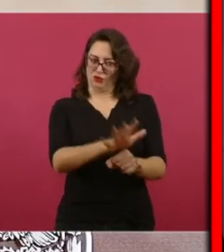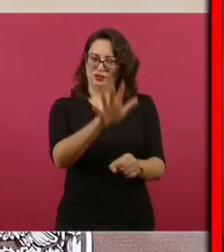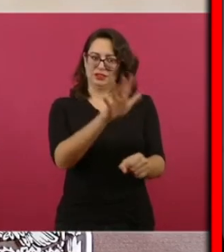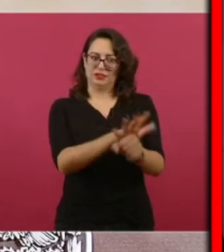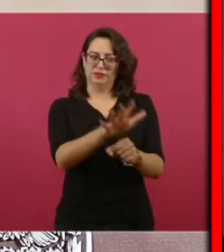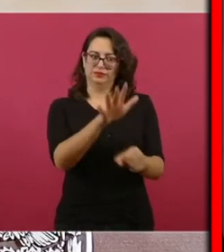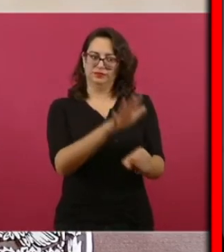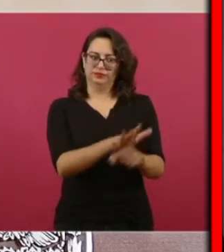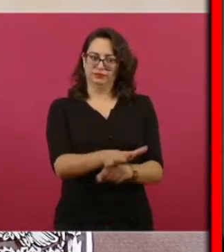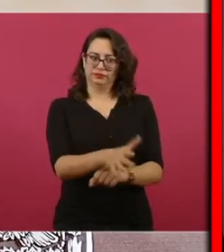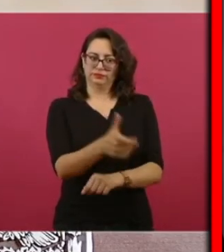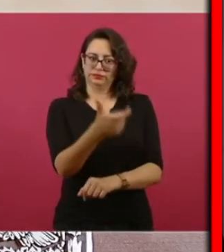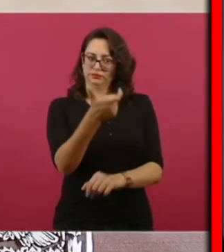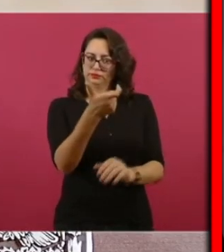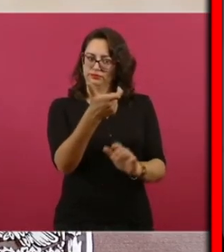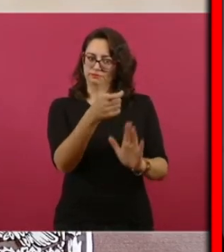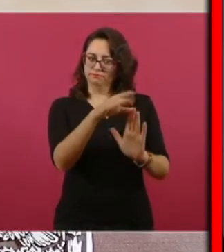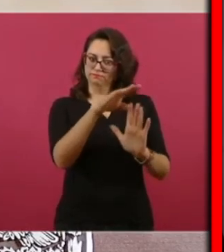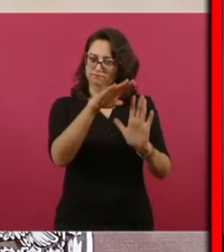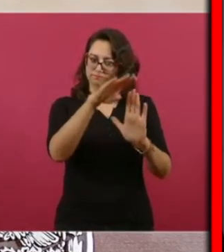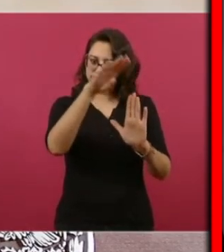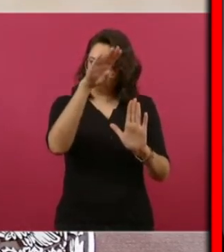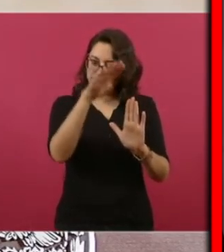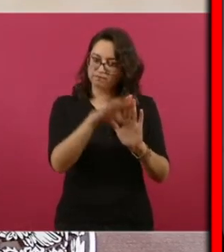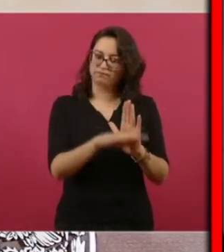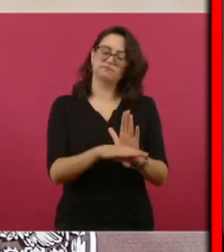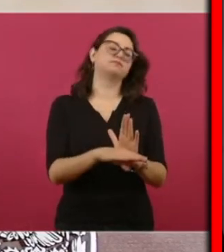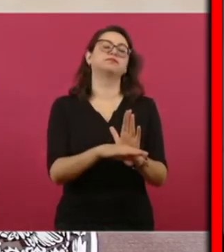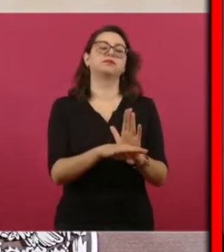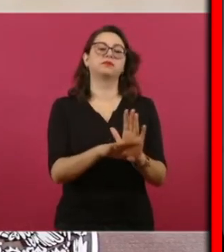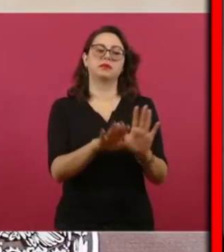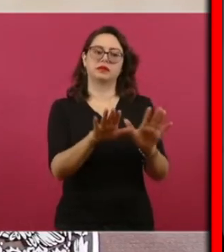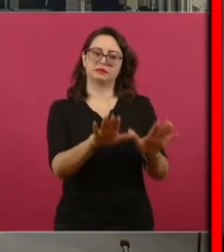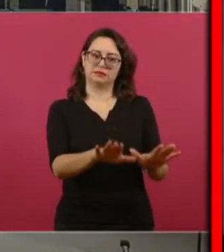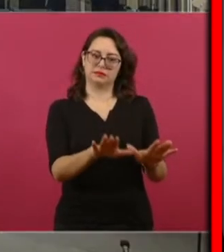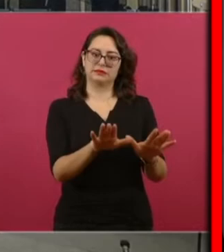bájale ahora sí que bájale una rayita